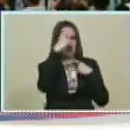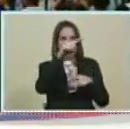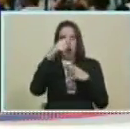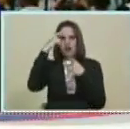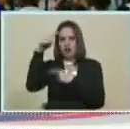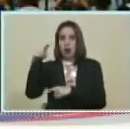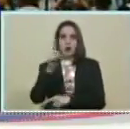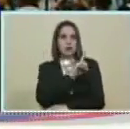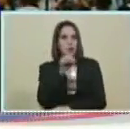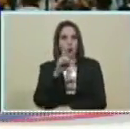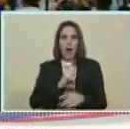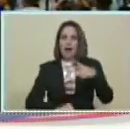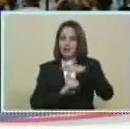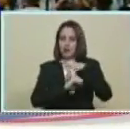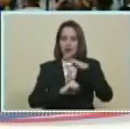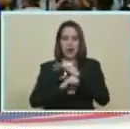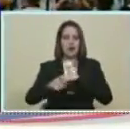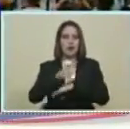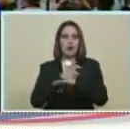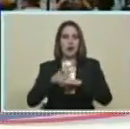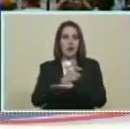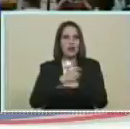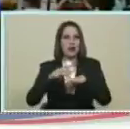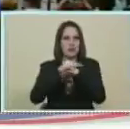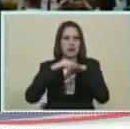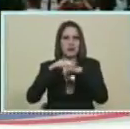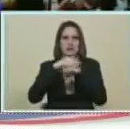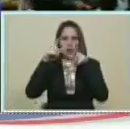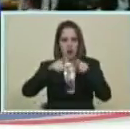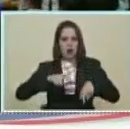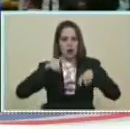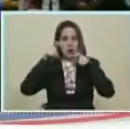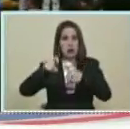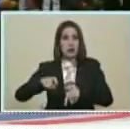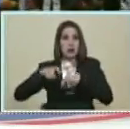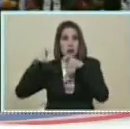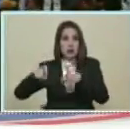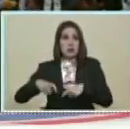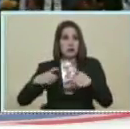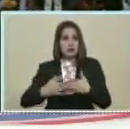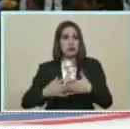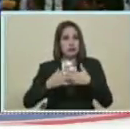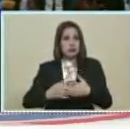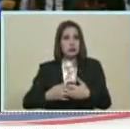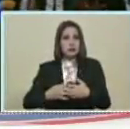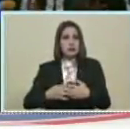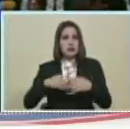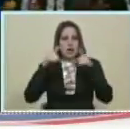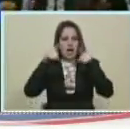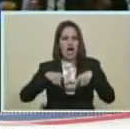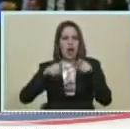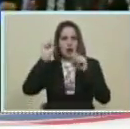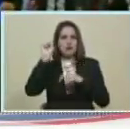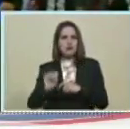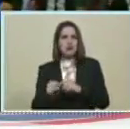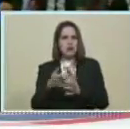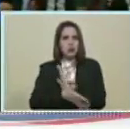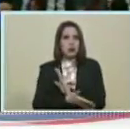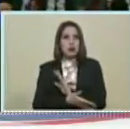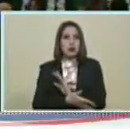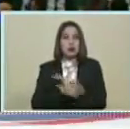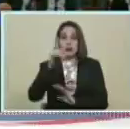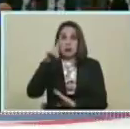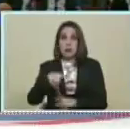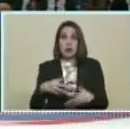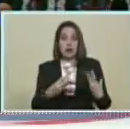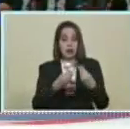campo Sino apoyada Por el gobierno El ministerio De agricultura Y la poderosa Corporación Agrosur Que acabamos De fundar Allí